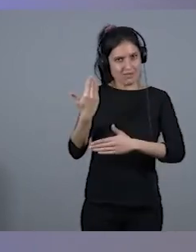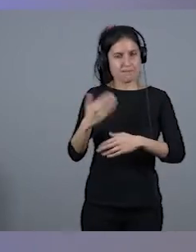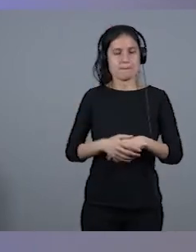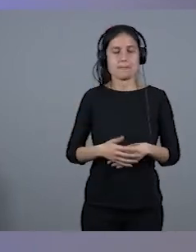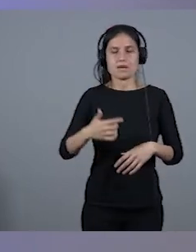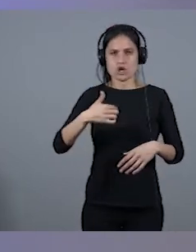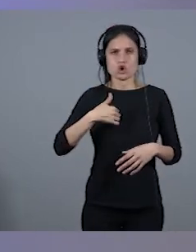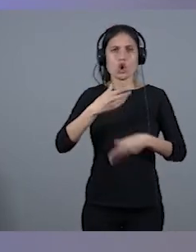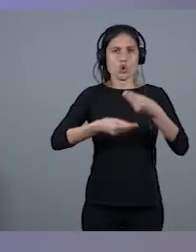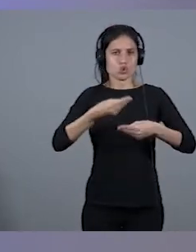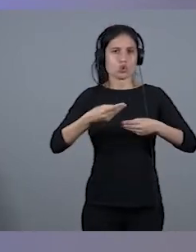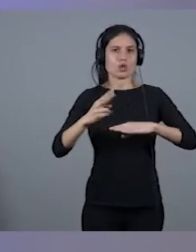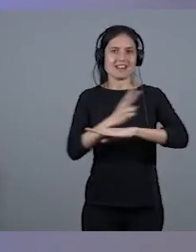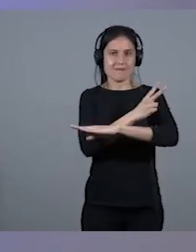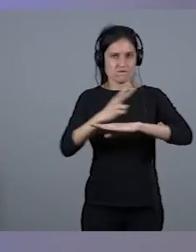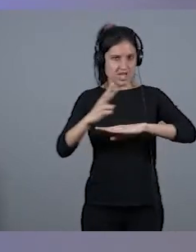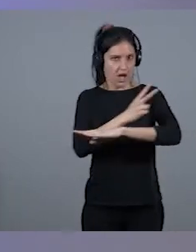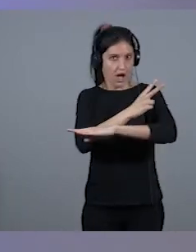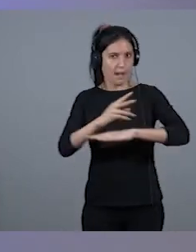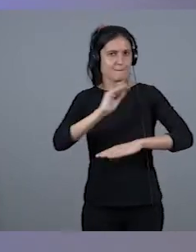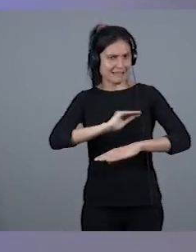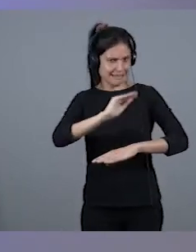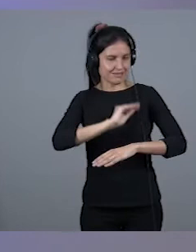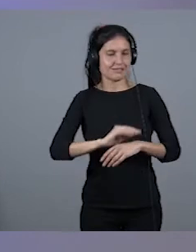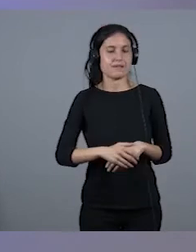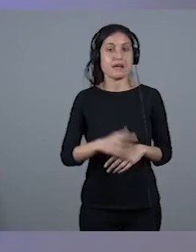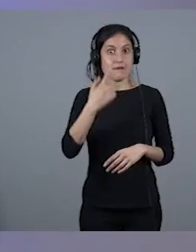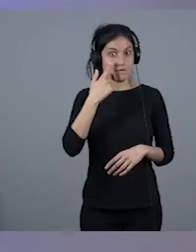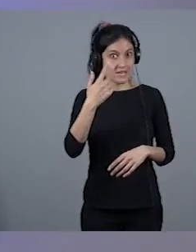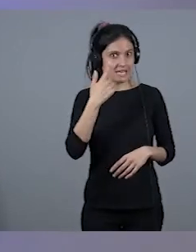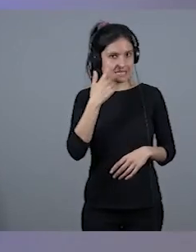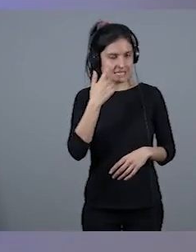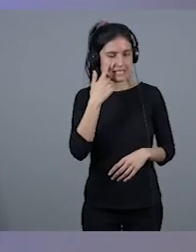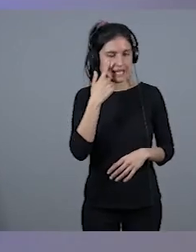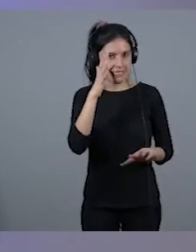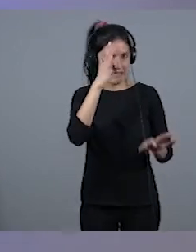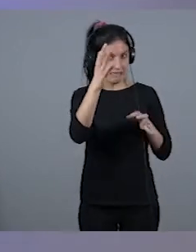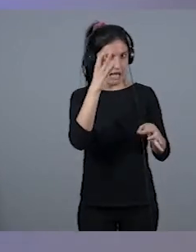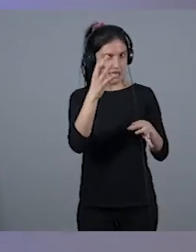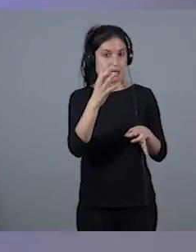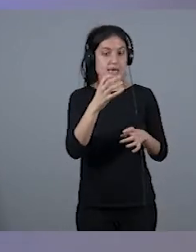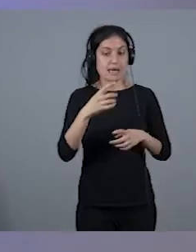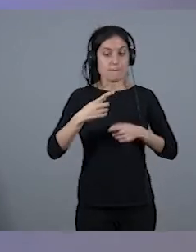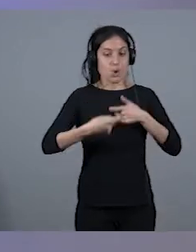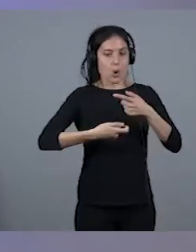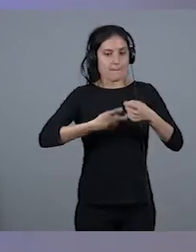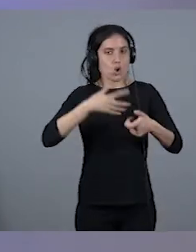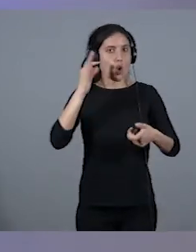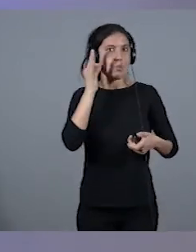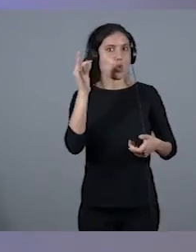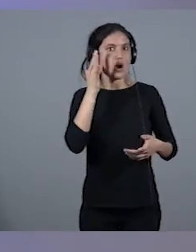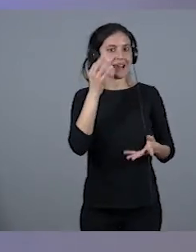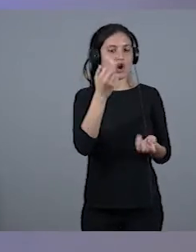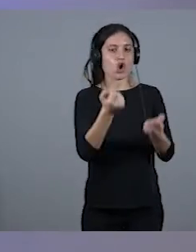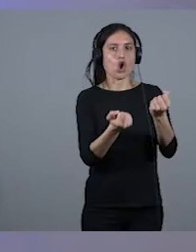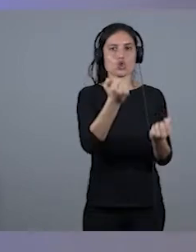utilizo bastante el tranvía, fíjense en un detalle, cada día hay más conductoras del tranvía mujeres. Eso hace unos años era impensable,